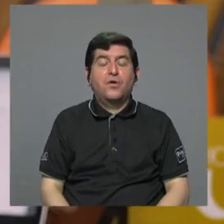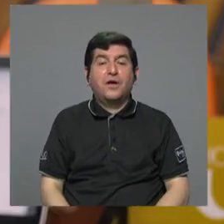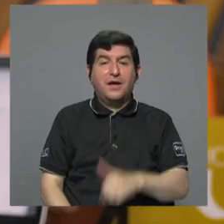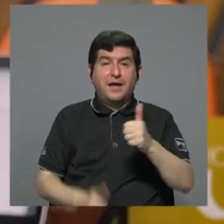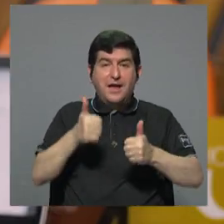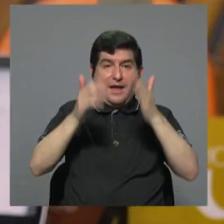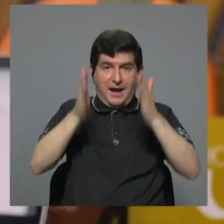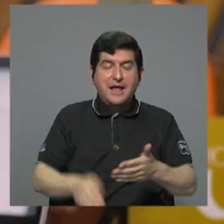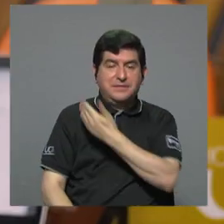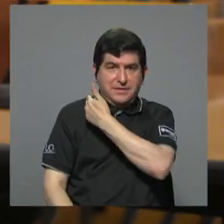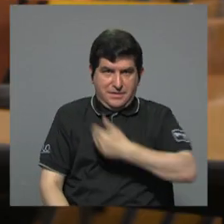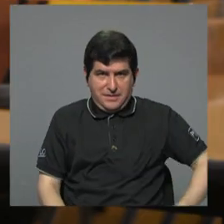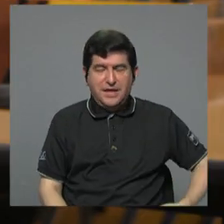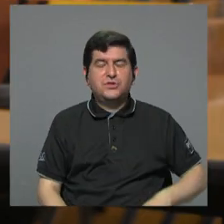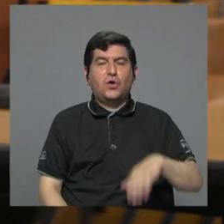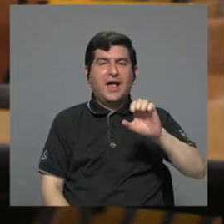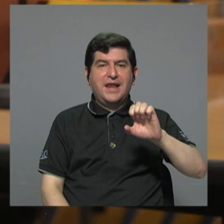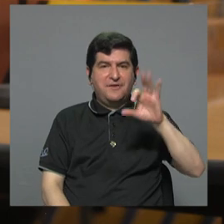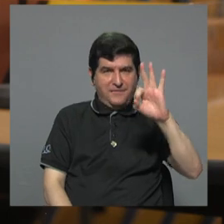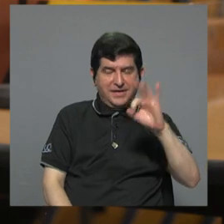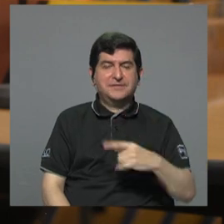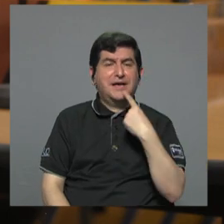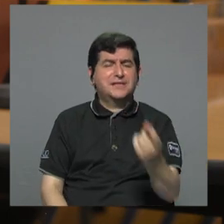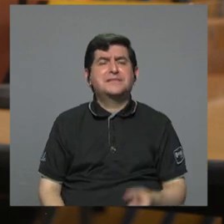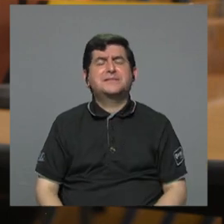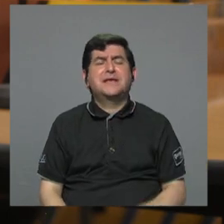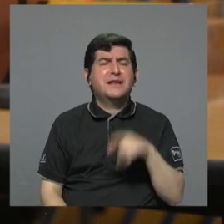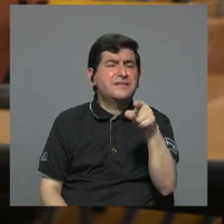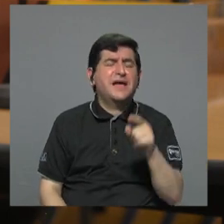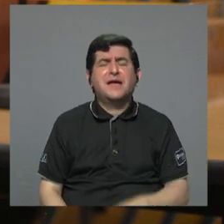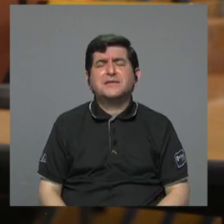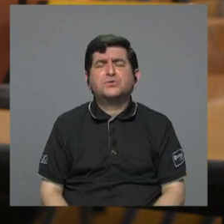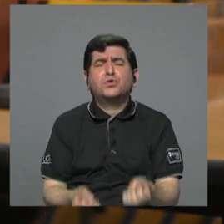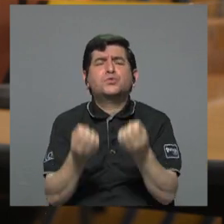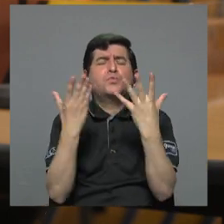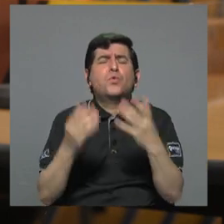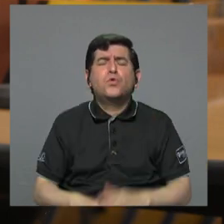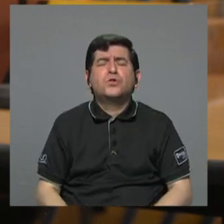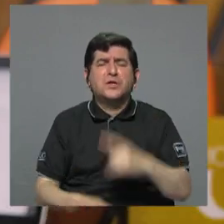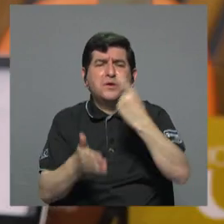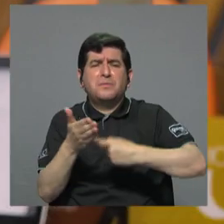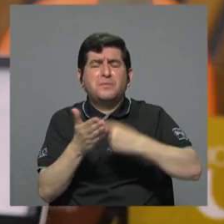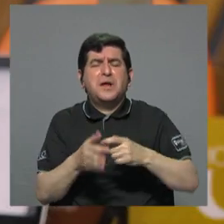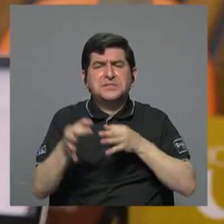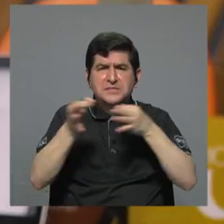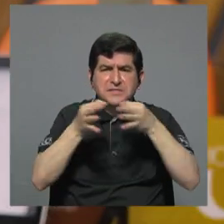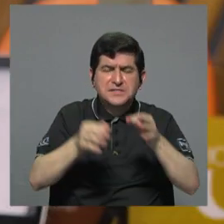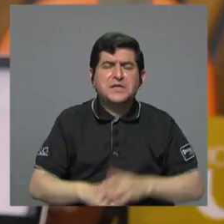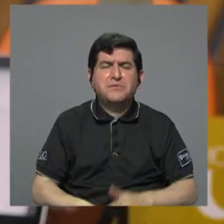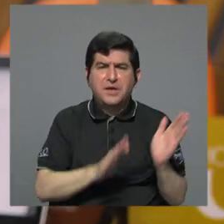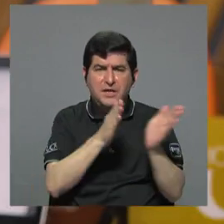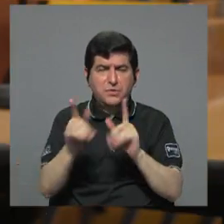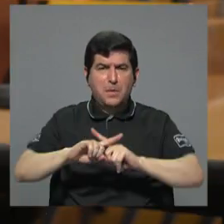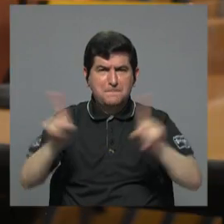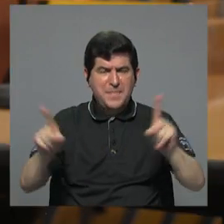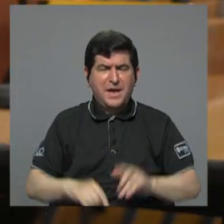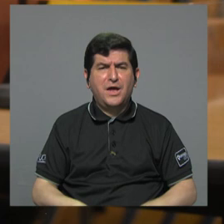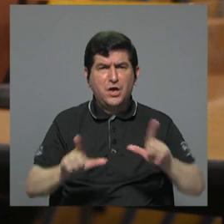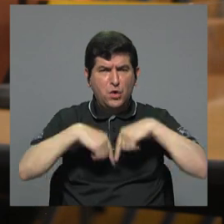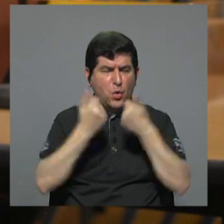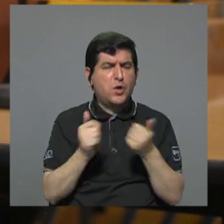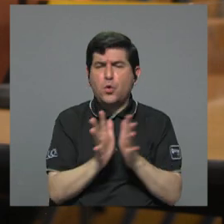presidencial Eliezer Feinside ha mencionado un puñado de los tributos como ejemplos para describir su plan pero la agrupación no ha hecho